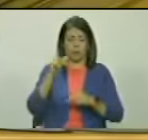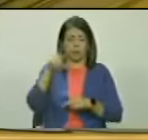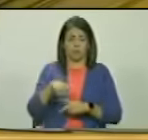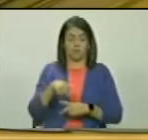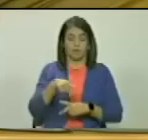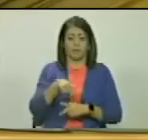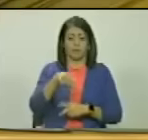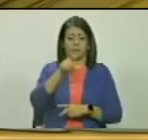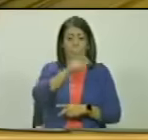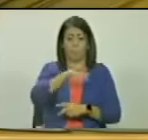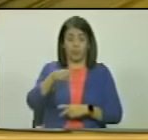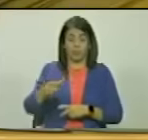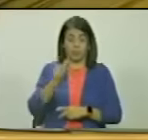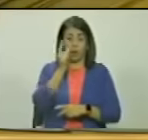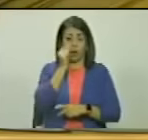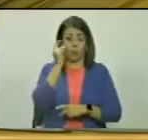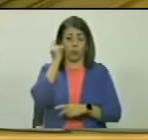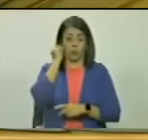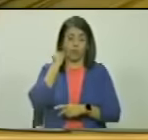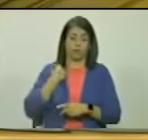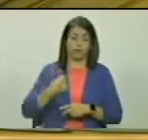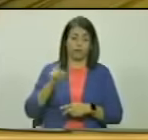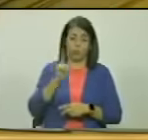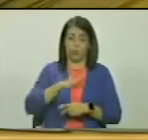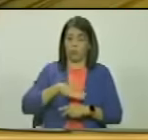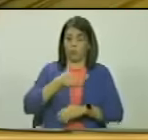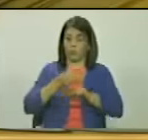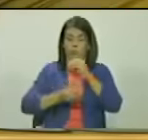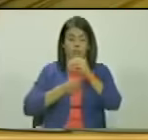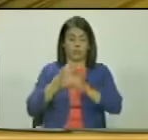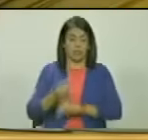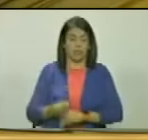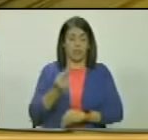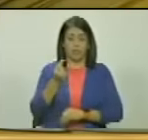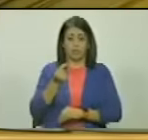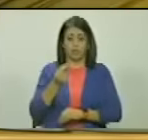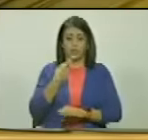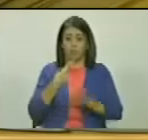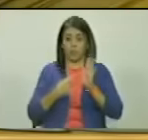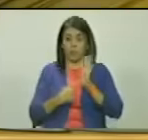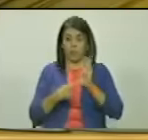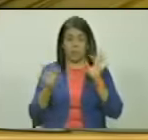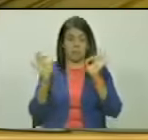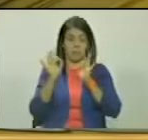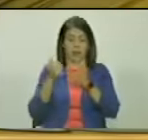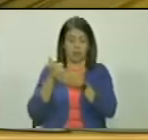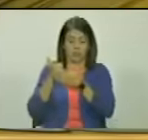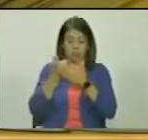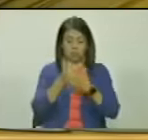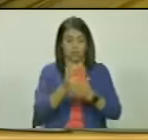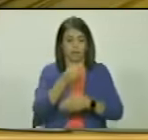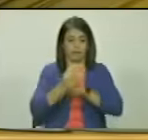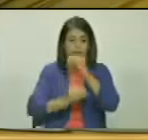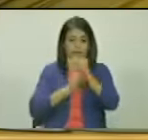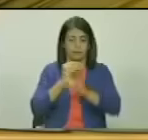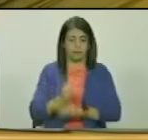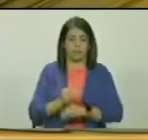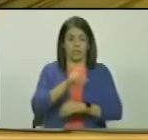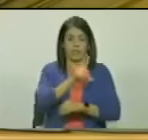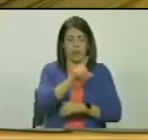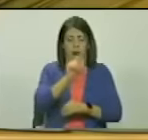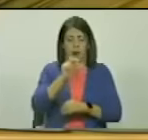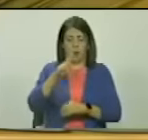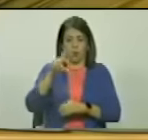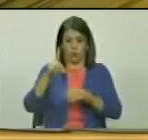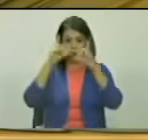como las ciudadanas y ciudadanos se abstendrán de ejecutar hacer ejecutar o colaborar en la ejecución de laudos